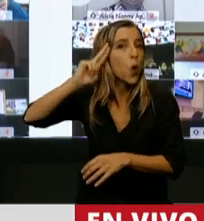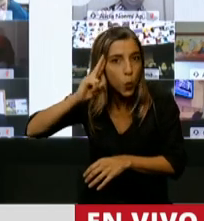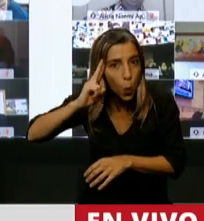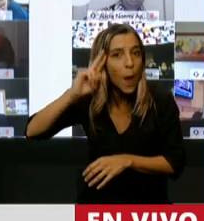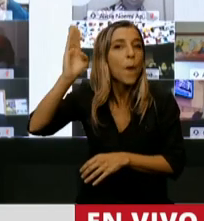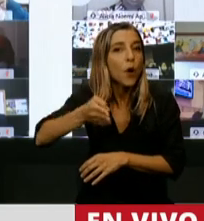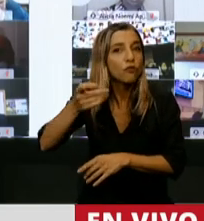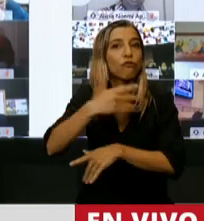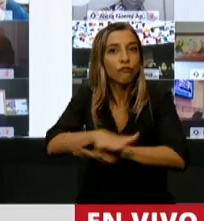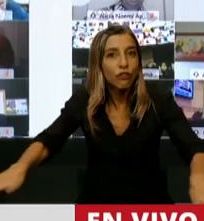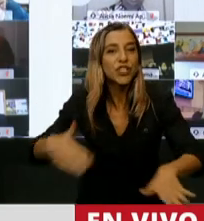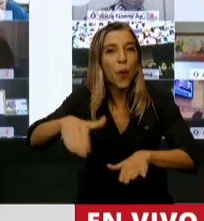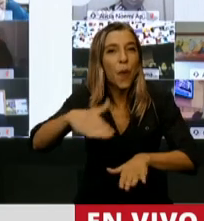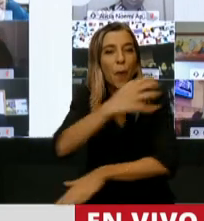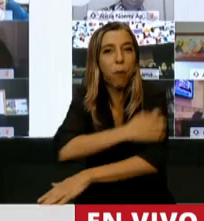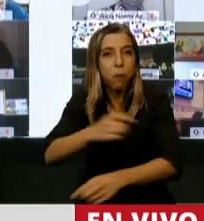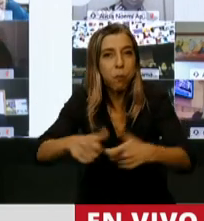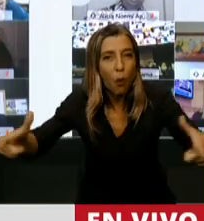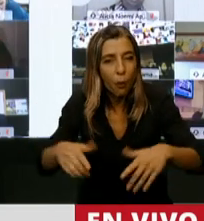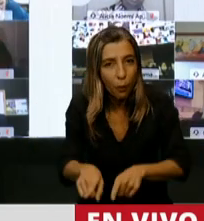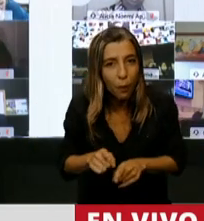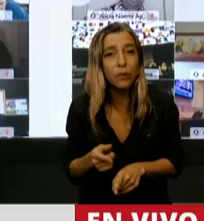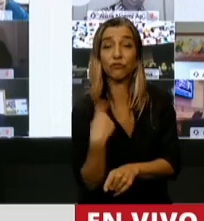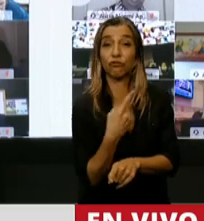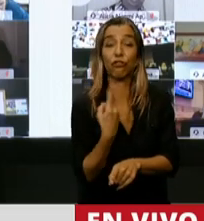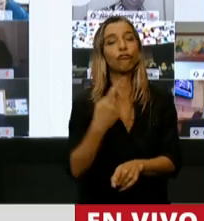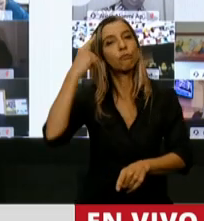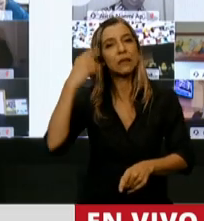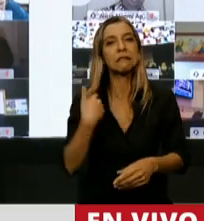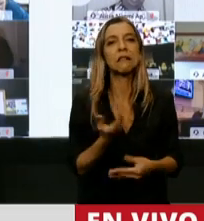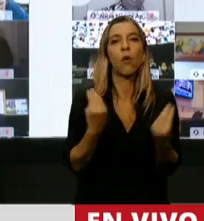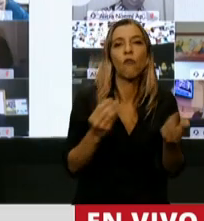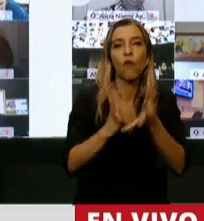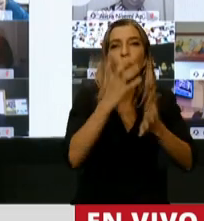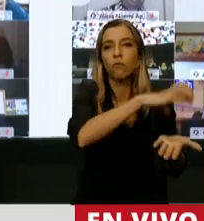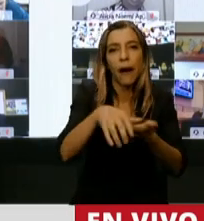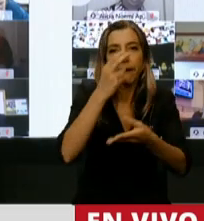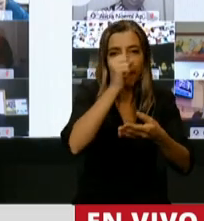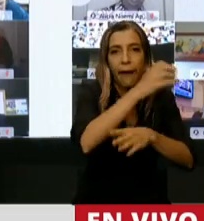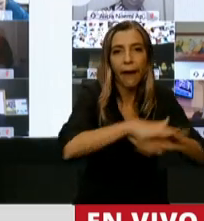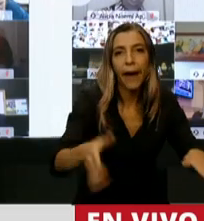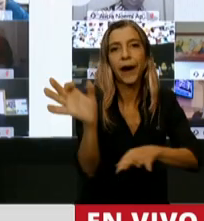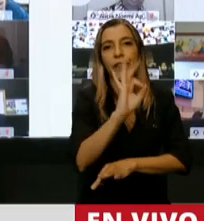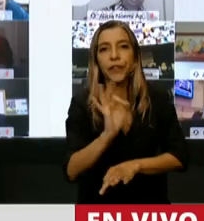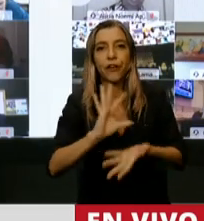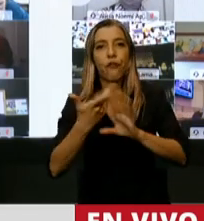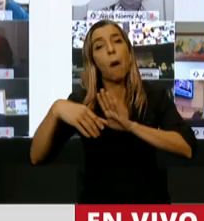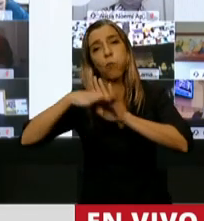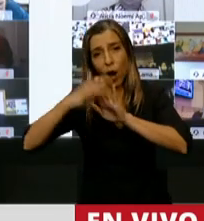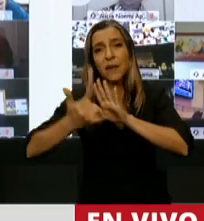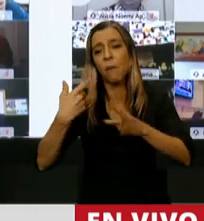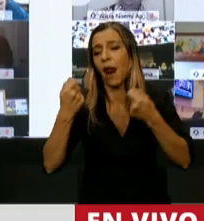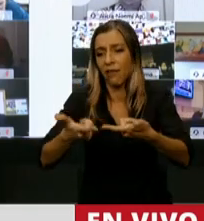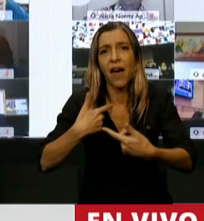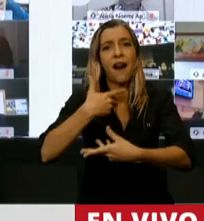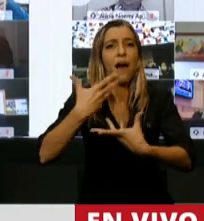En lugar de discutir cómo reforzamos los jardines maternales, los programas que, los varios programas que ahora